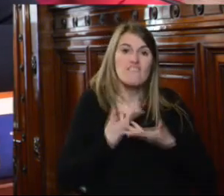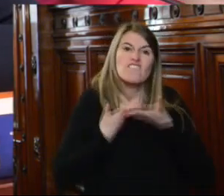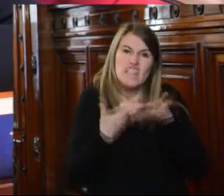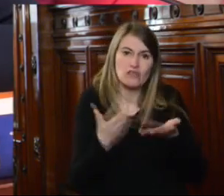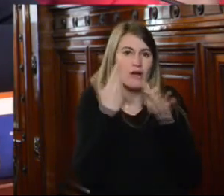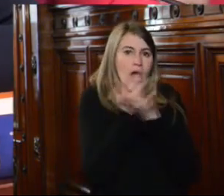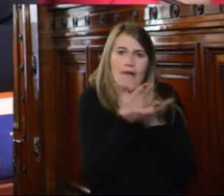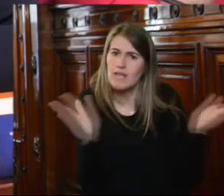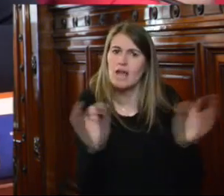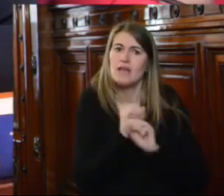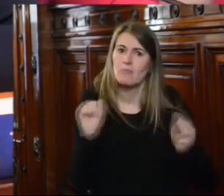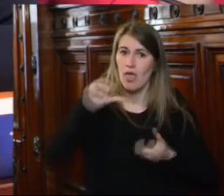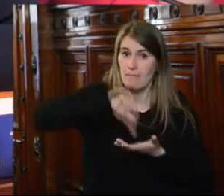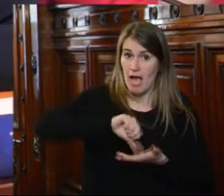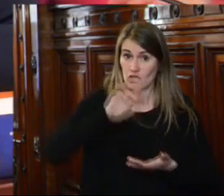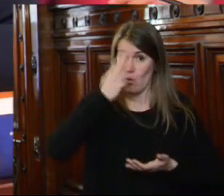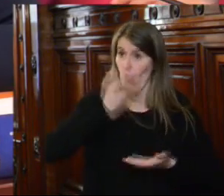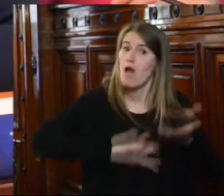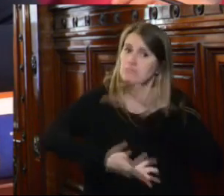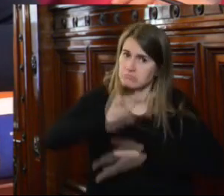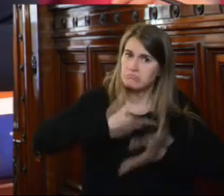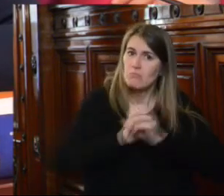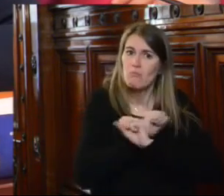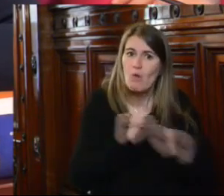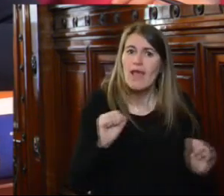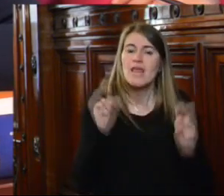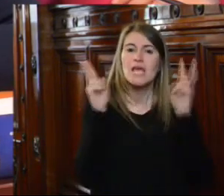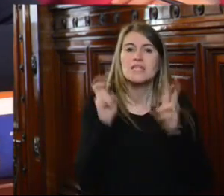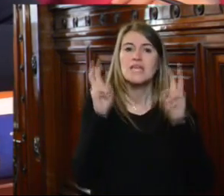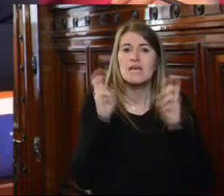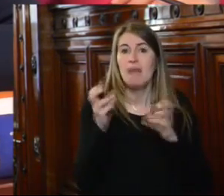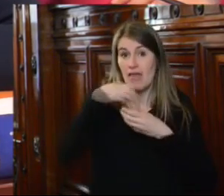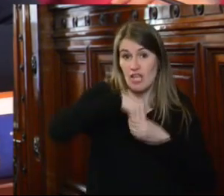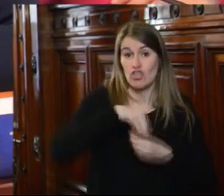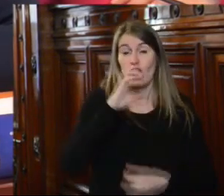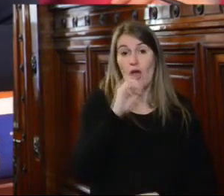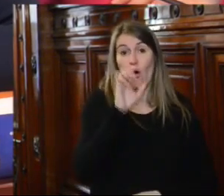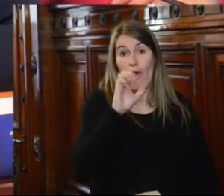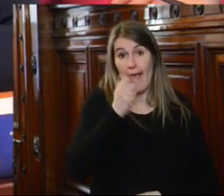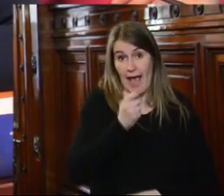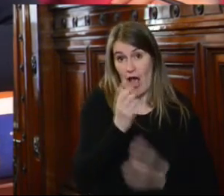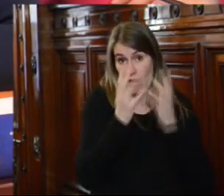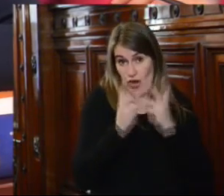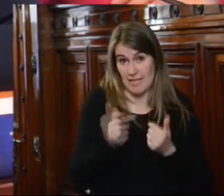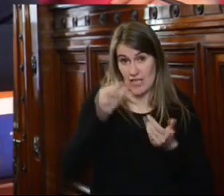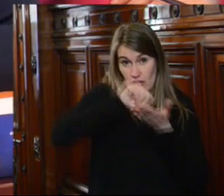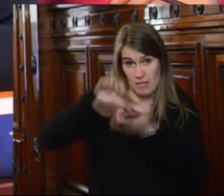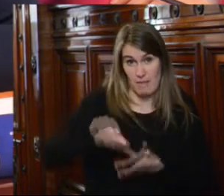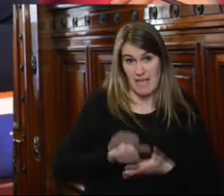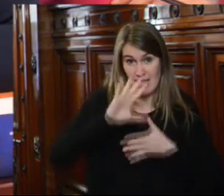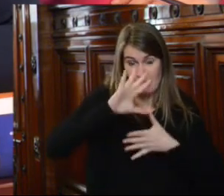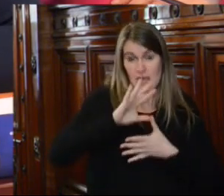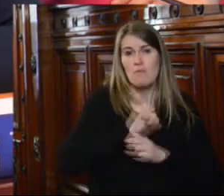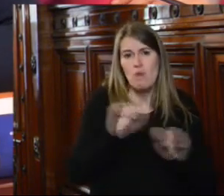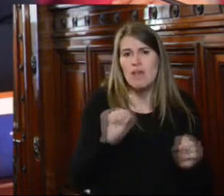recibiendo a nuestro país las misiones de trabajo de las relatorías temáticas de este órgano con la plena convicción que las mismas coadyuvan a la